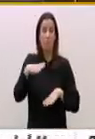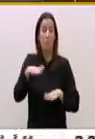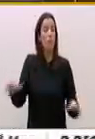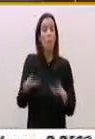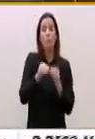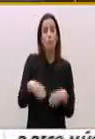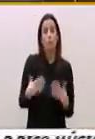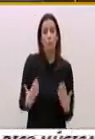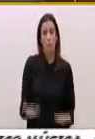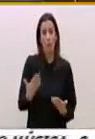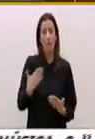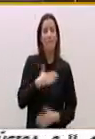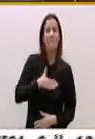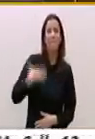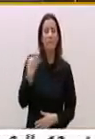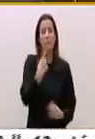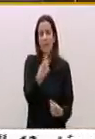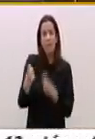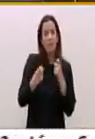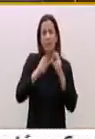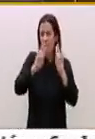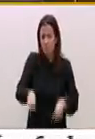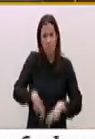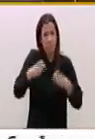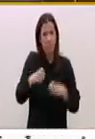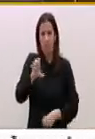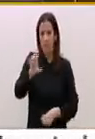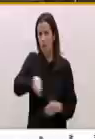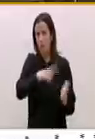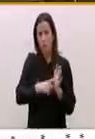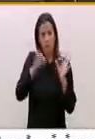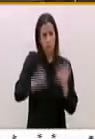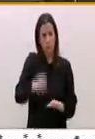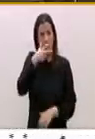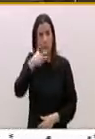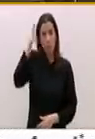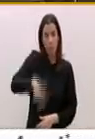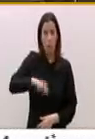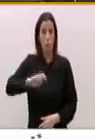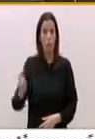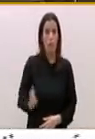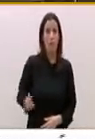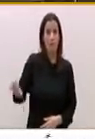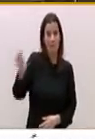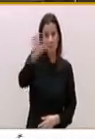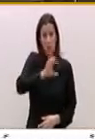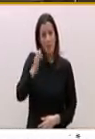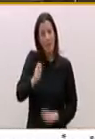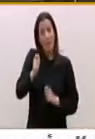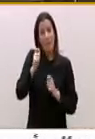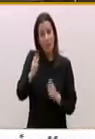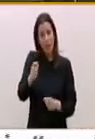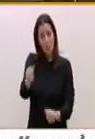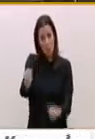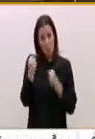Se precisa una profunda remodelación del Estado que, desde el reconocimiento a la pluralidad nacional, otorgue poder a las naciones y, desde